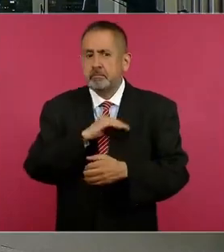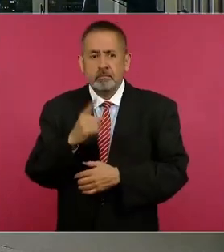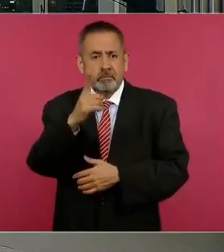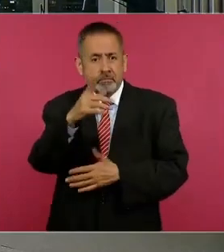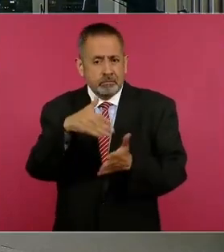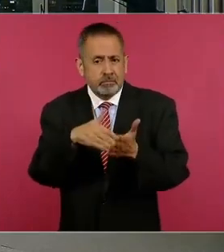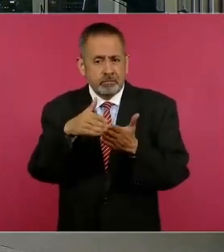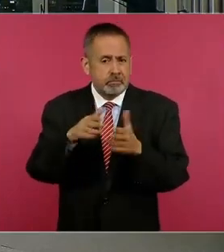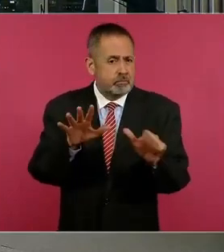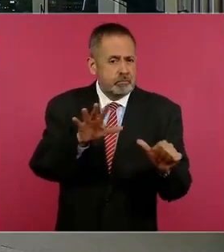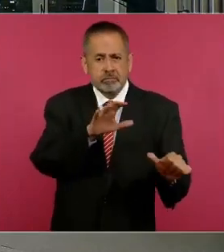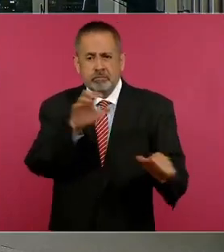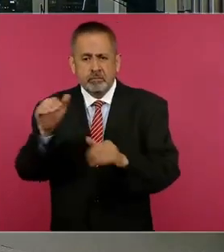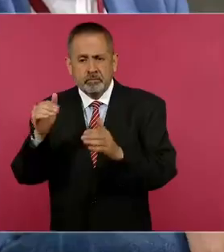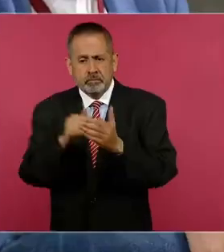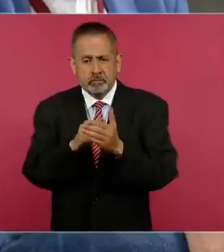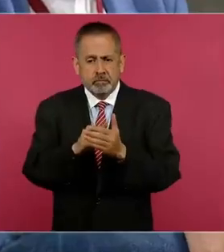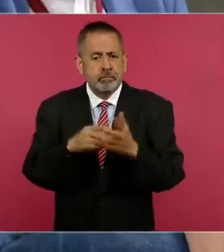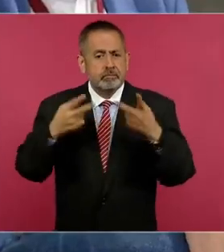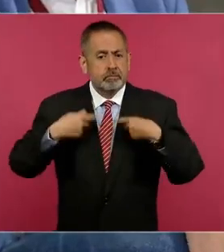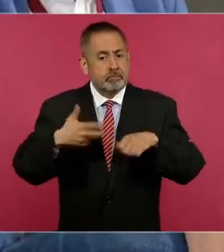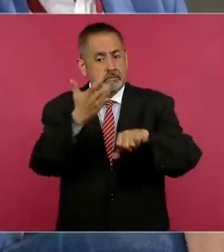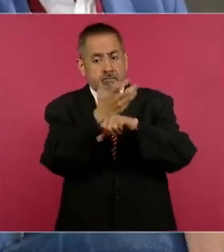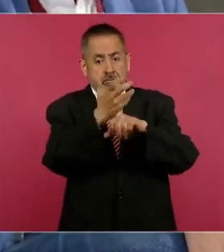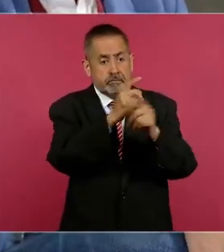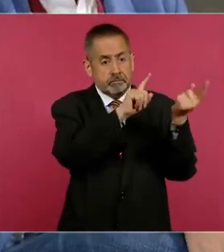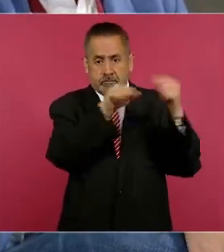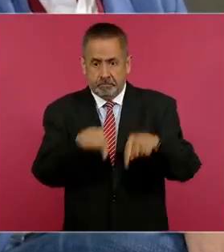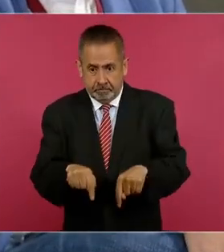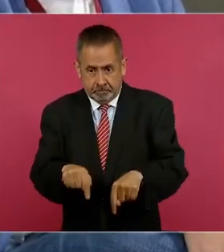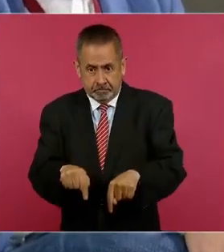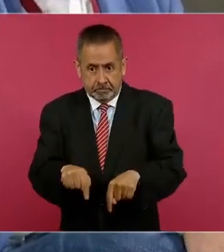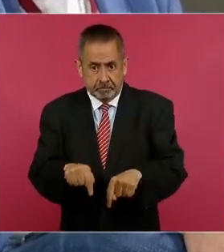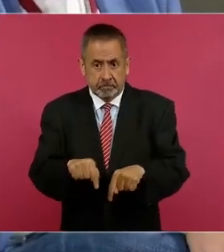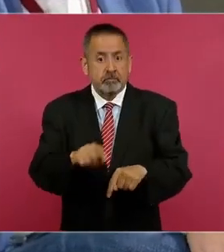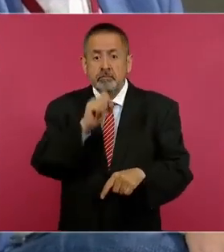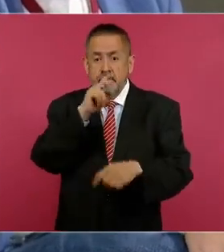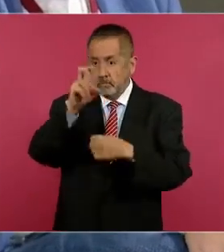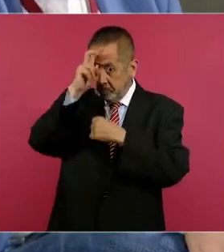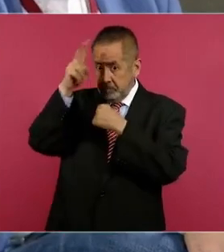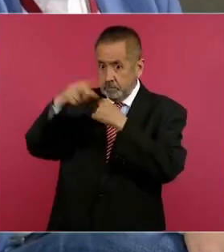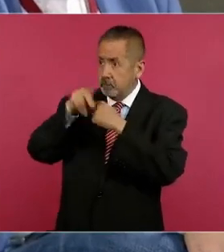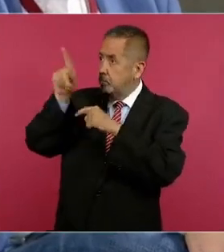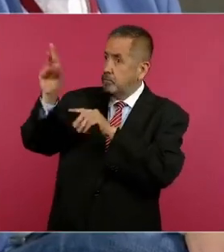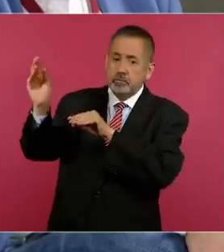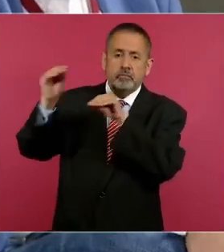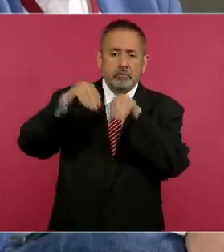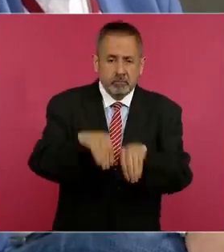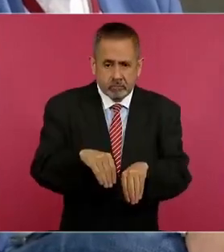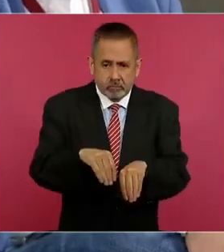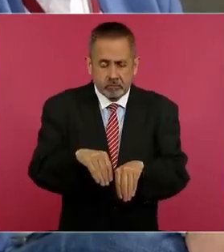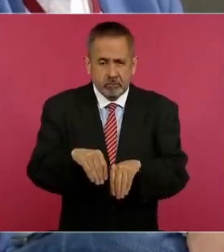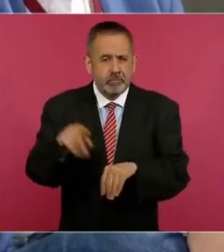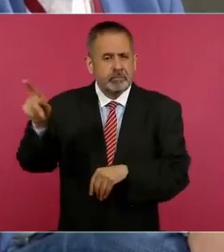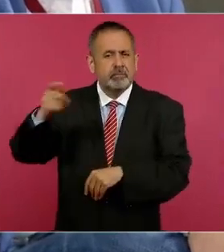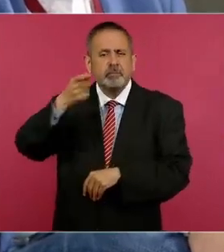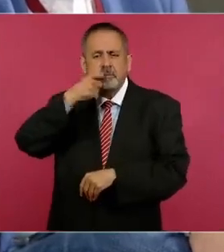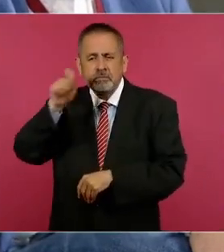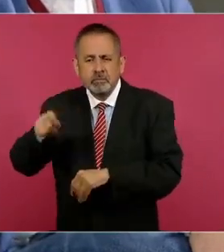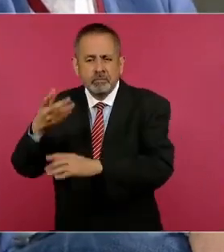600 mil estadounidenses, aparte de algunos europeos que venían refugiados de Ucrania,